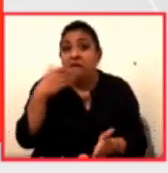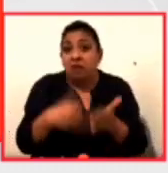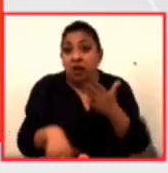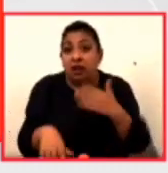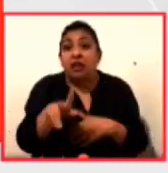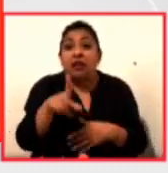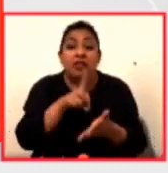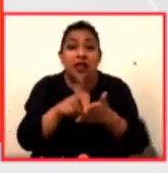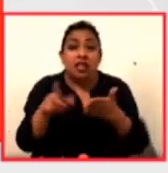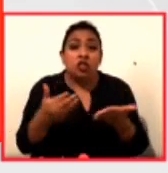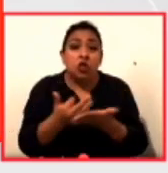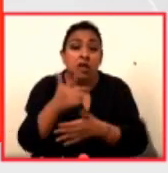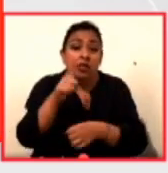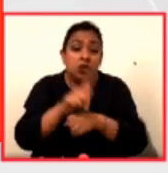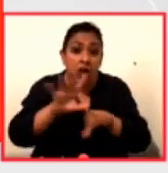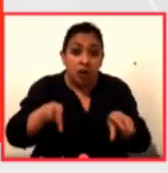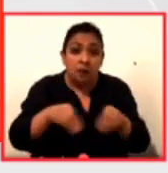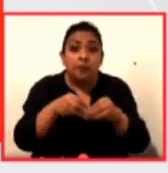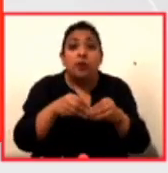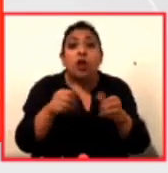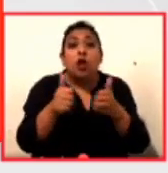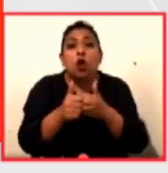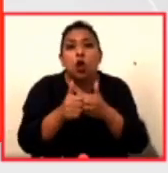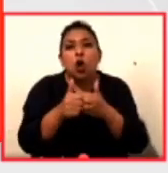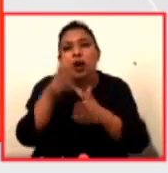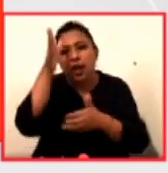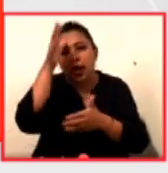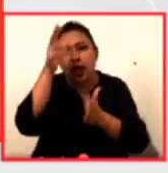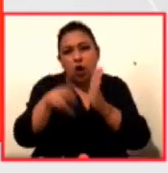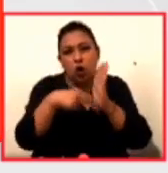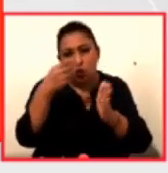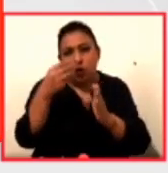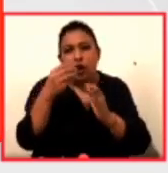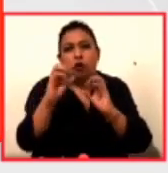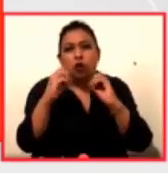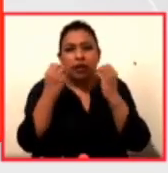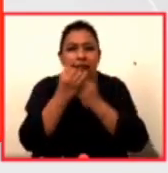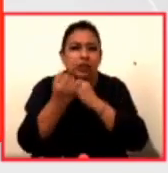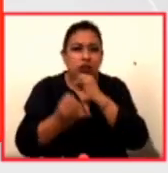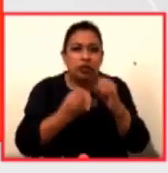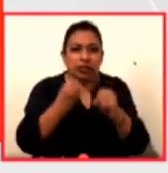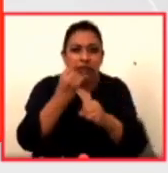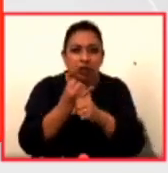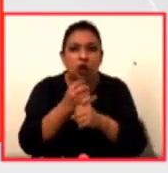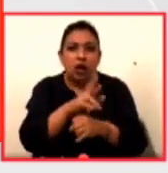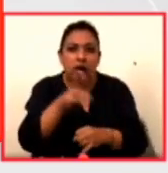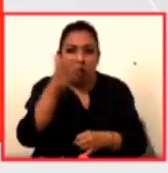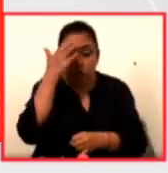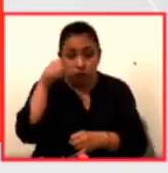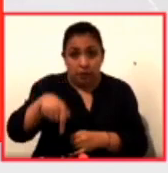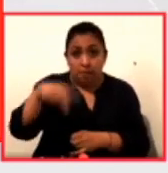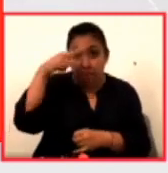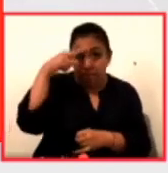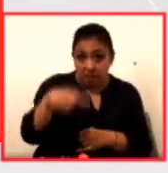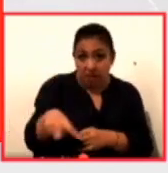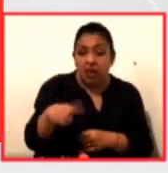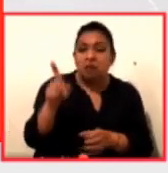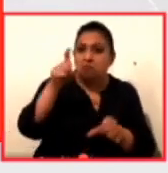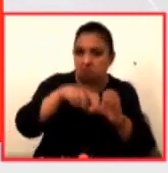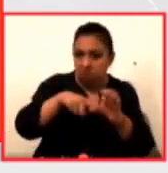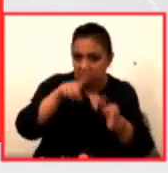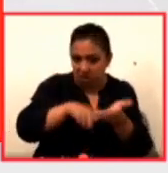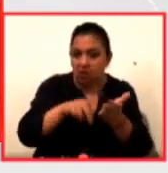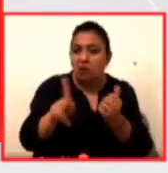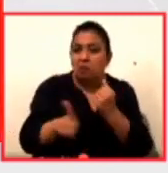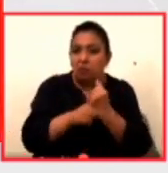nacional se complementa con los tratados y organizaciones internacionales que reconoce México es uno de estos estados